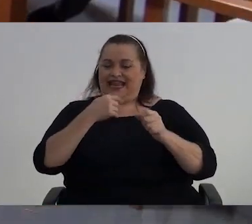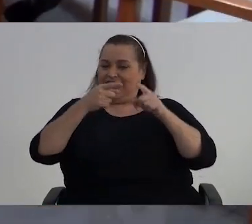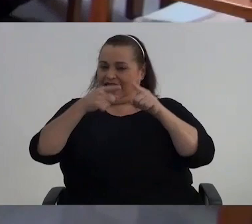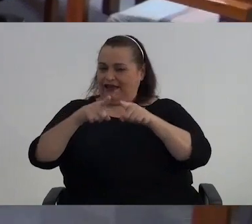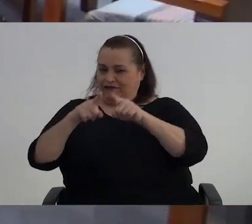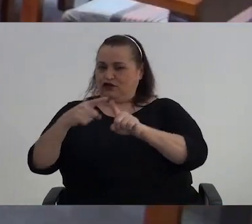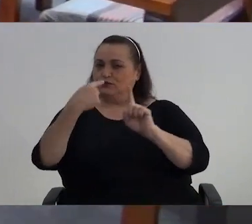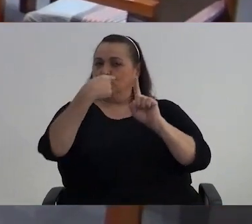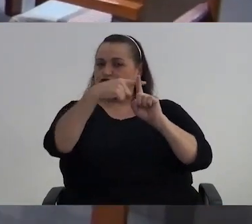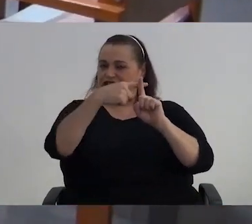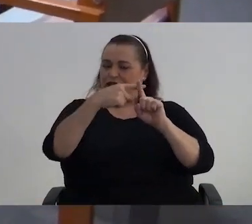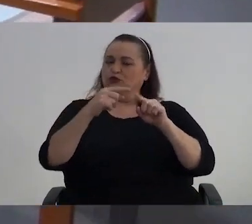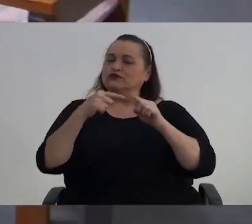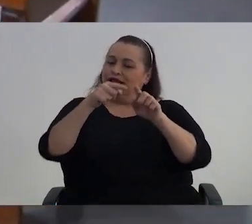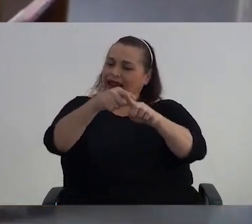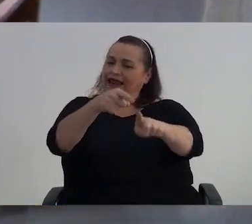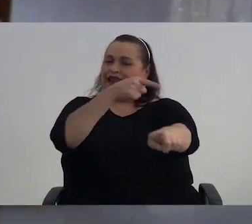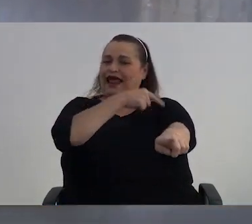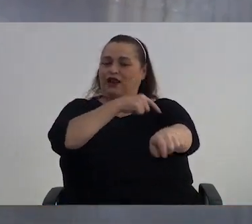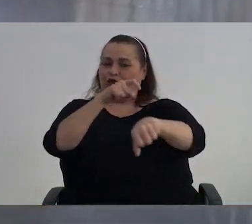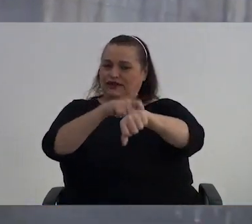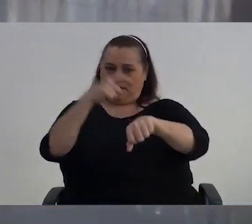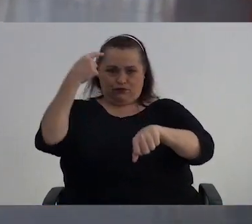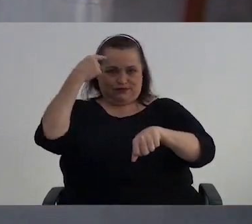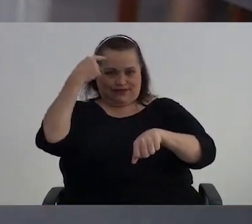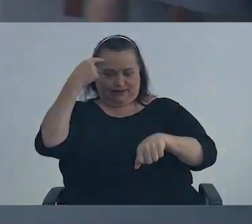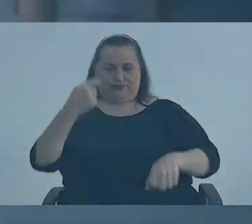Positivos A largo plazo En nuestro cerebro